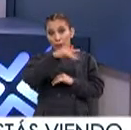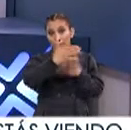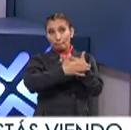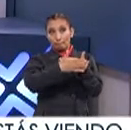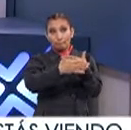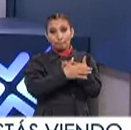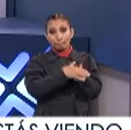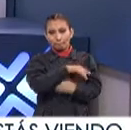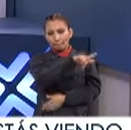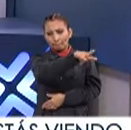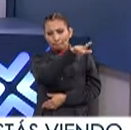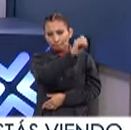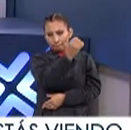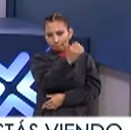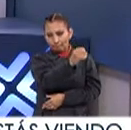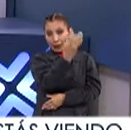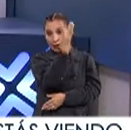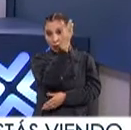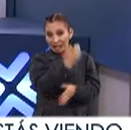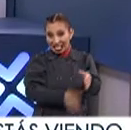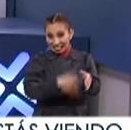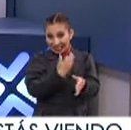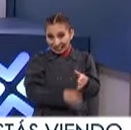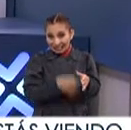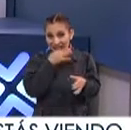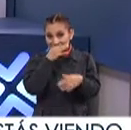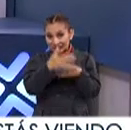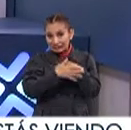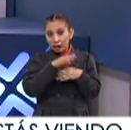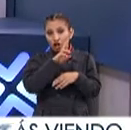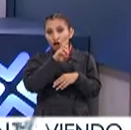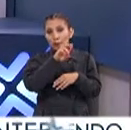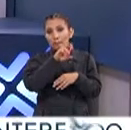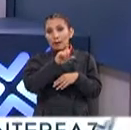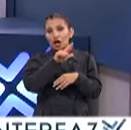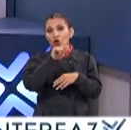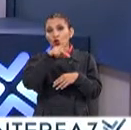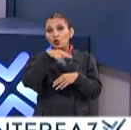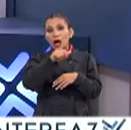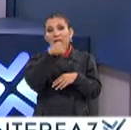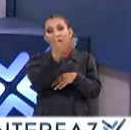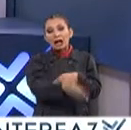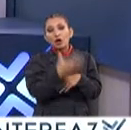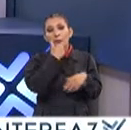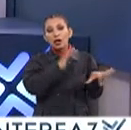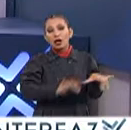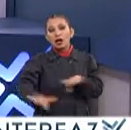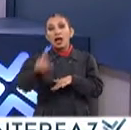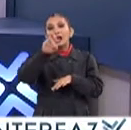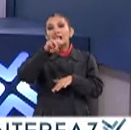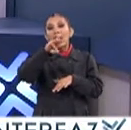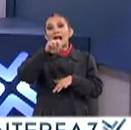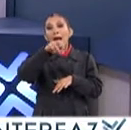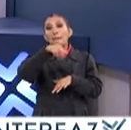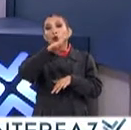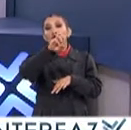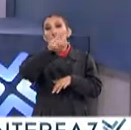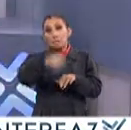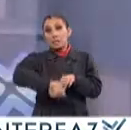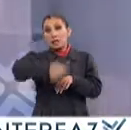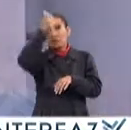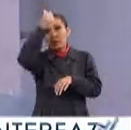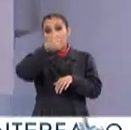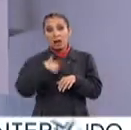próximo 17 de octubre A las 4 de la tarde A Romaino Gutiérrez Luna Él es un pianista Raramuri Que va a ser El primer